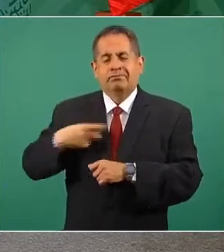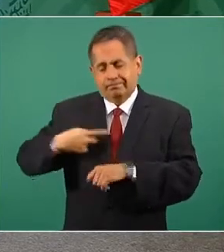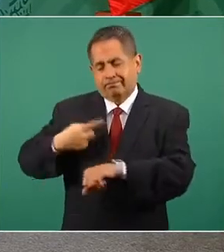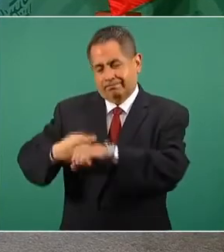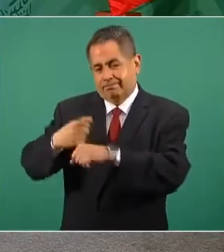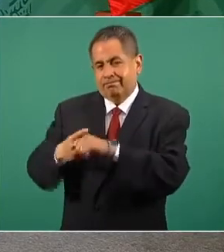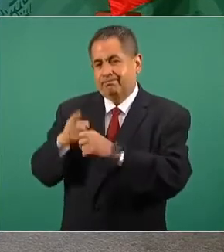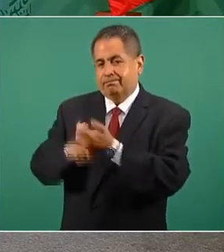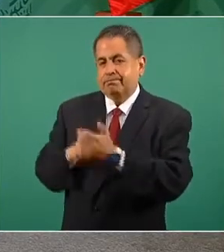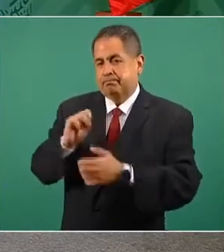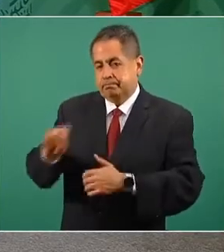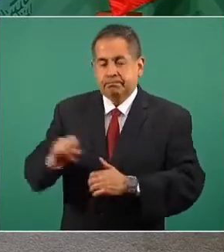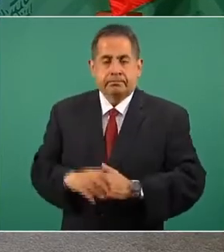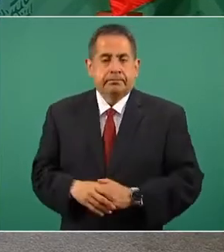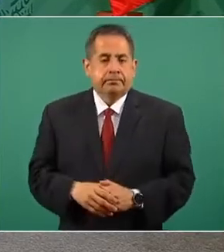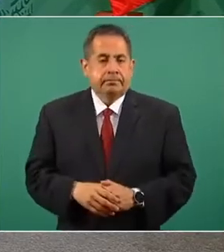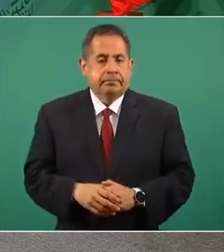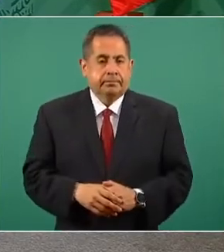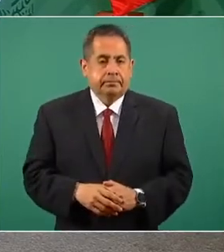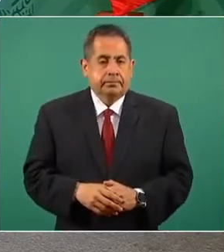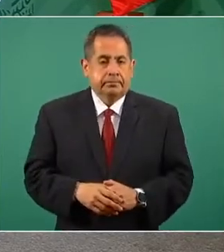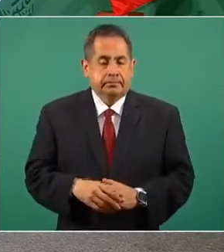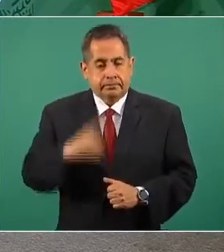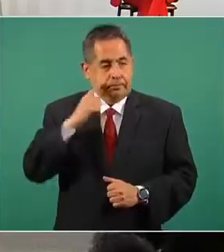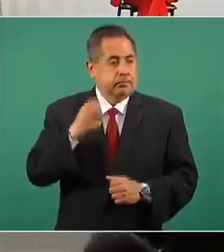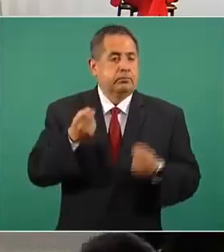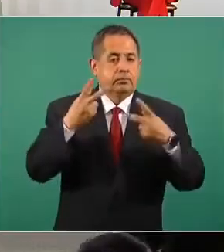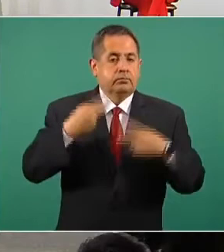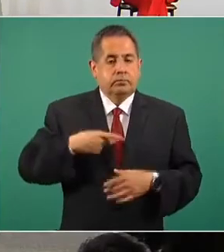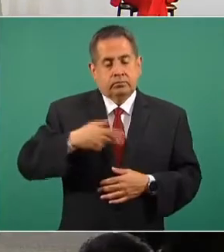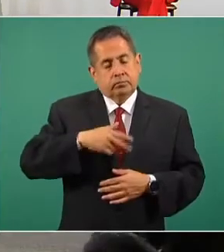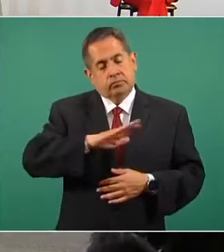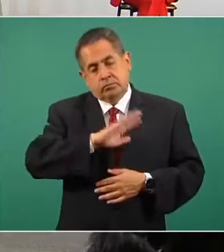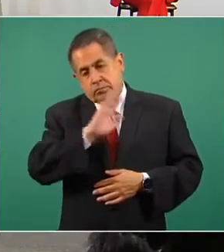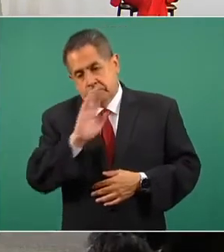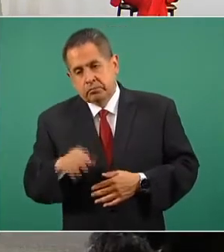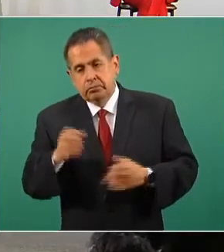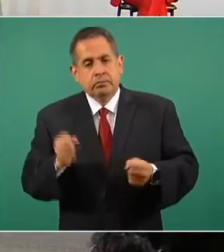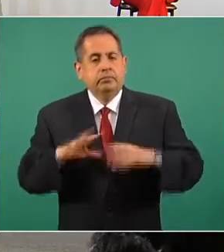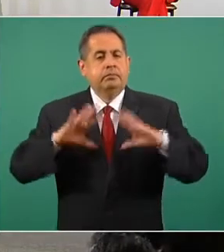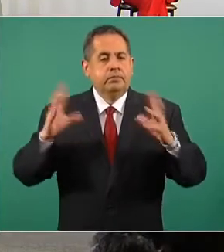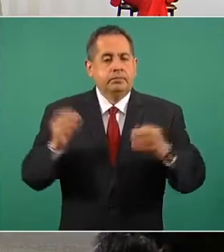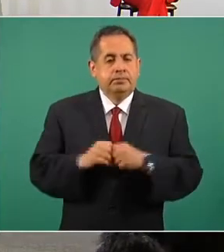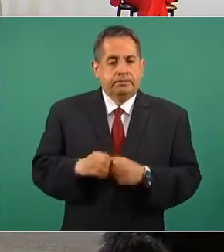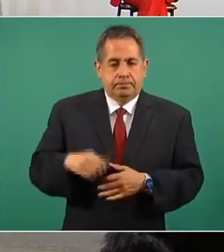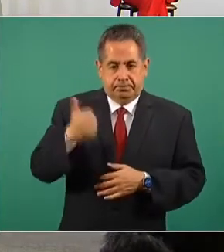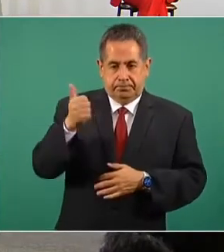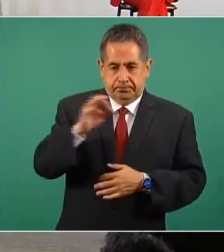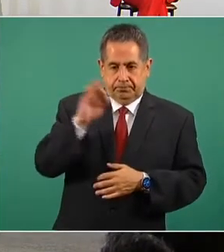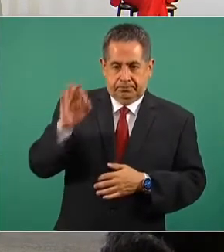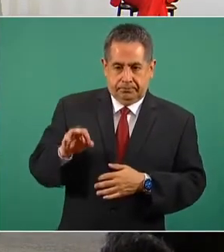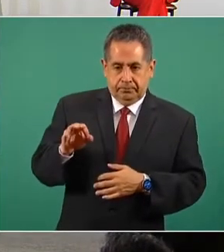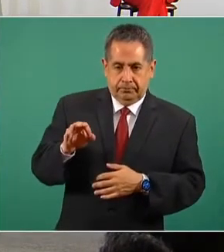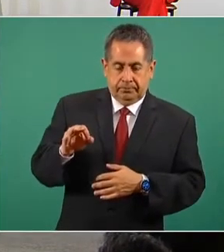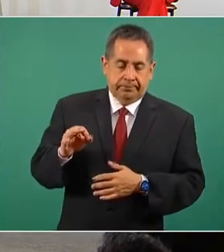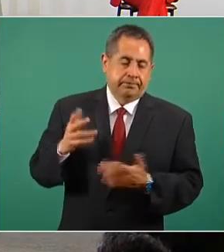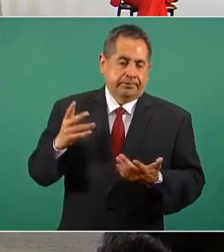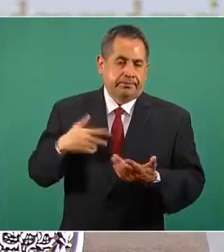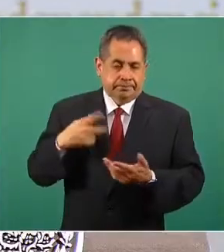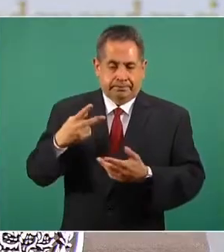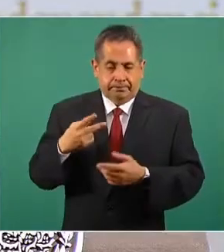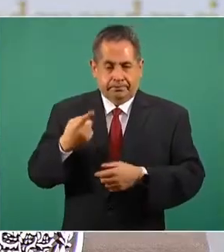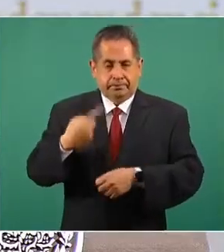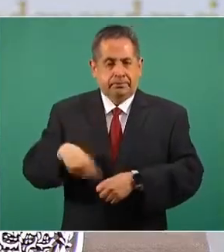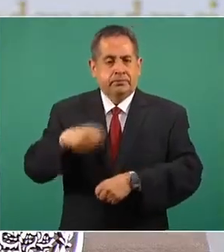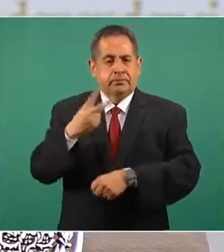La siguiente. En la tasa de letalidad tenemos un 6 por ciento para esta segunda semana